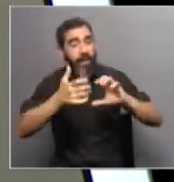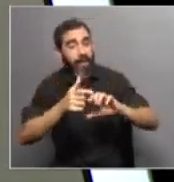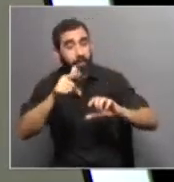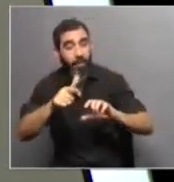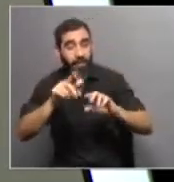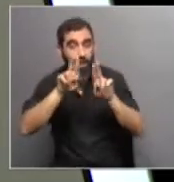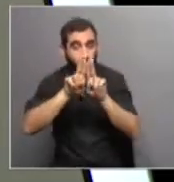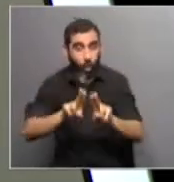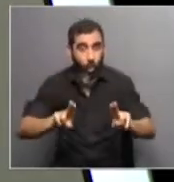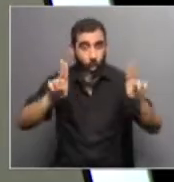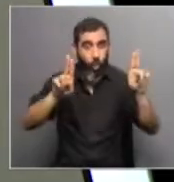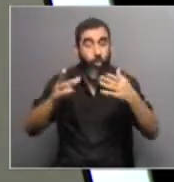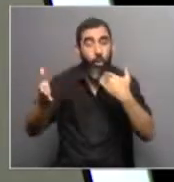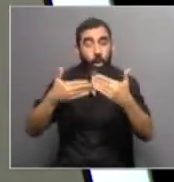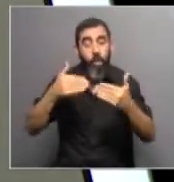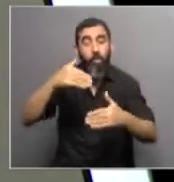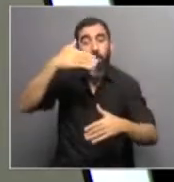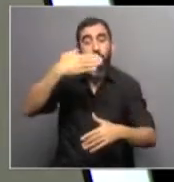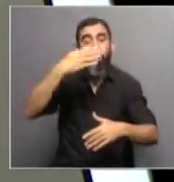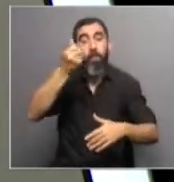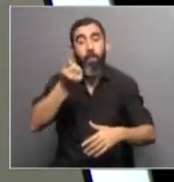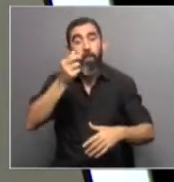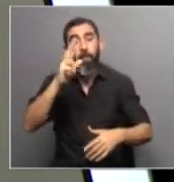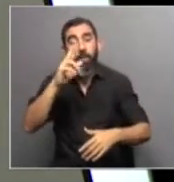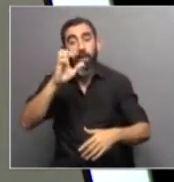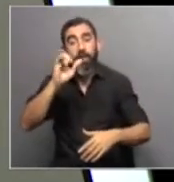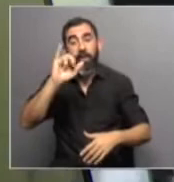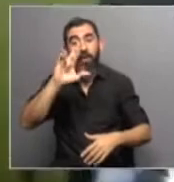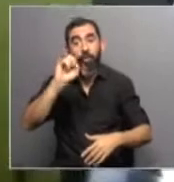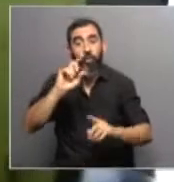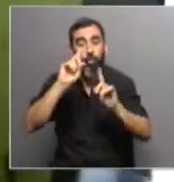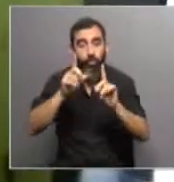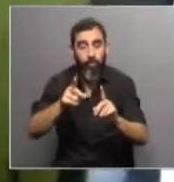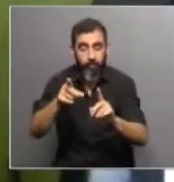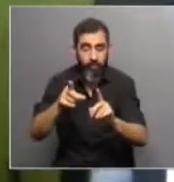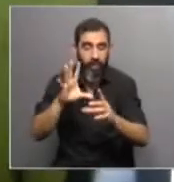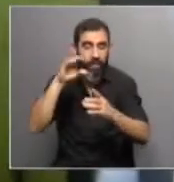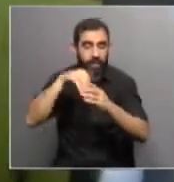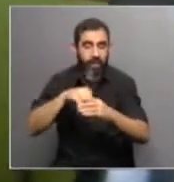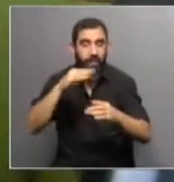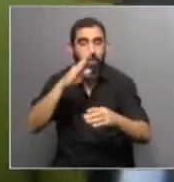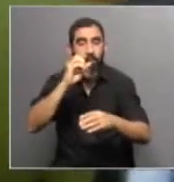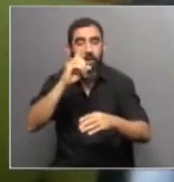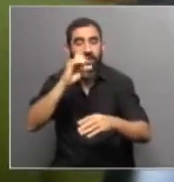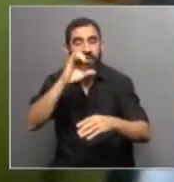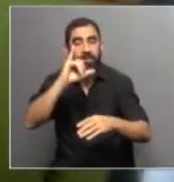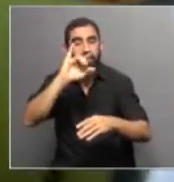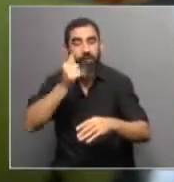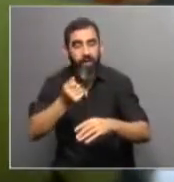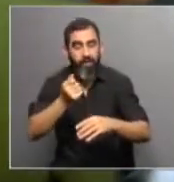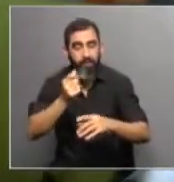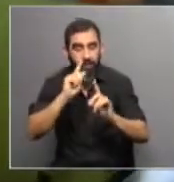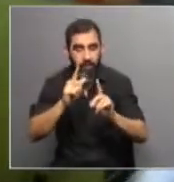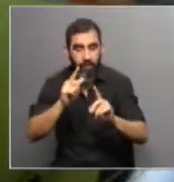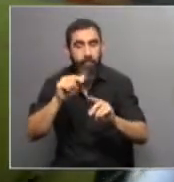la órbita de Naciones Unidas. Estamos conversando con Marcelo Barreiro, que también es integrante de Pesiva Geosciencia, que también lo debemos mencionar. Marcelo, bajemos